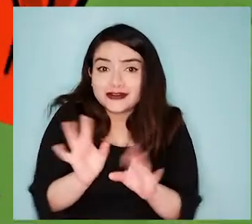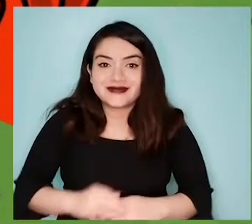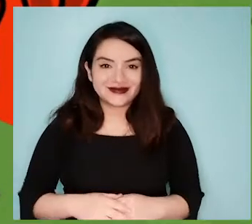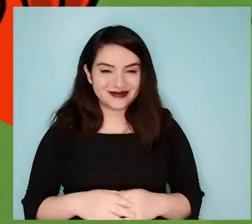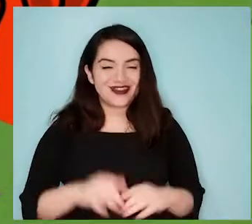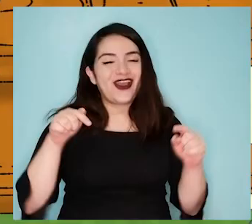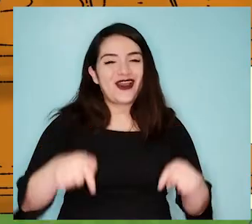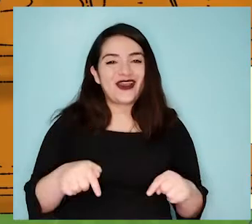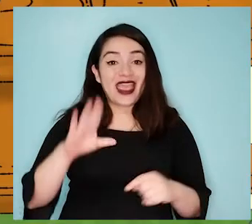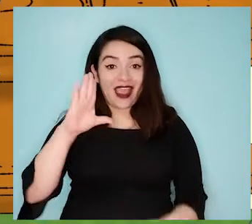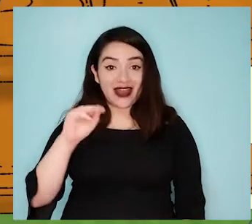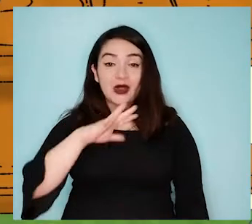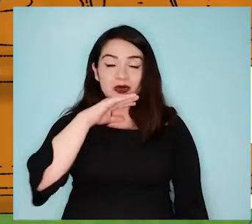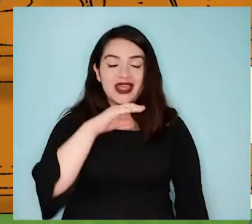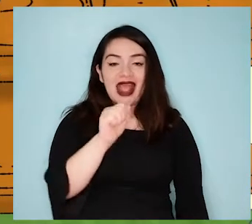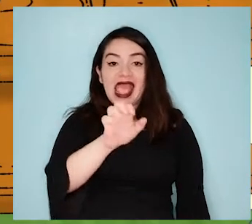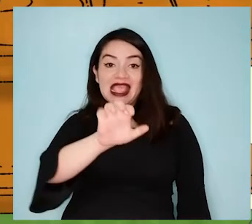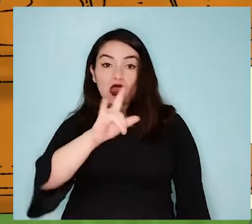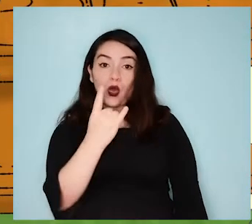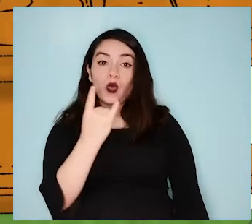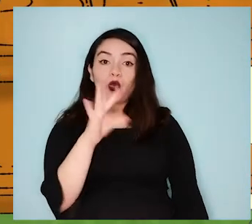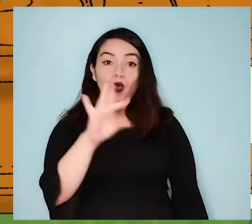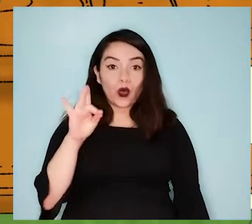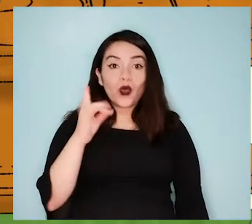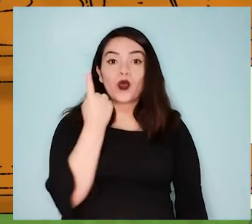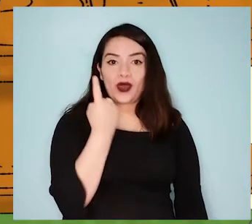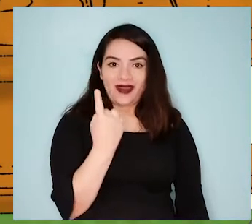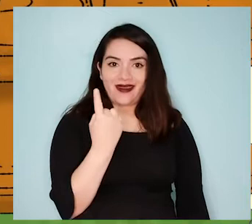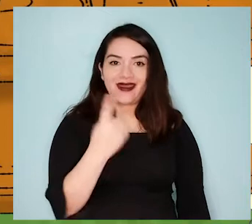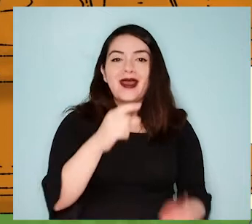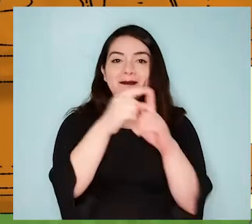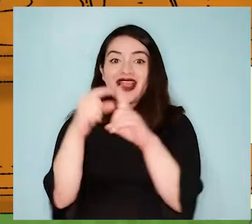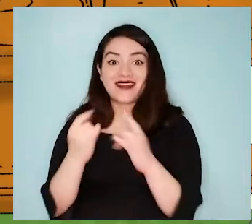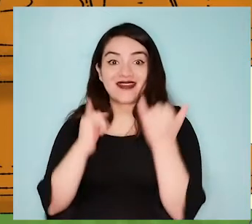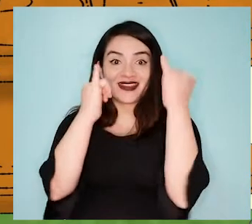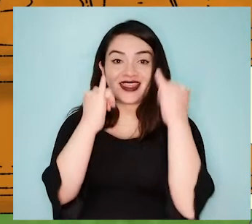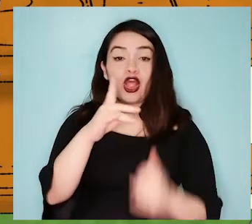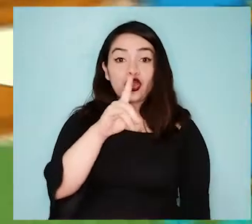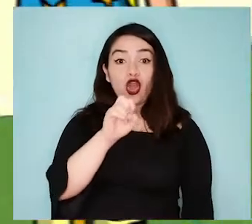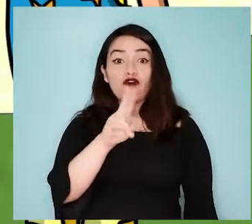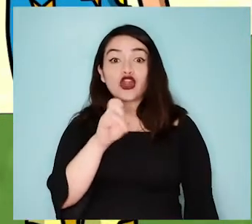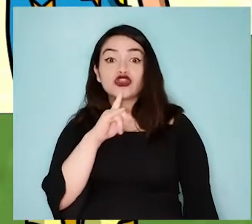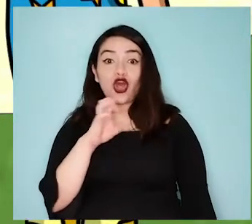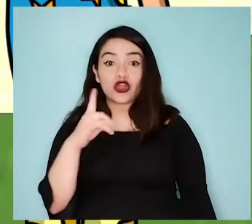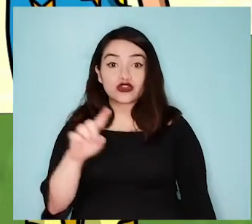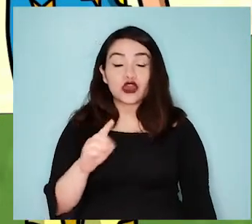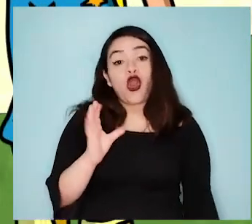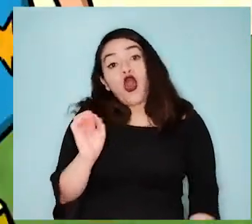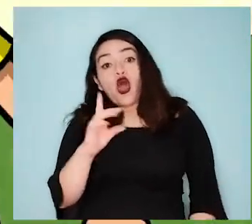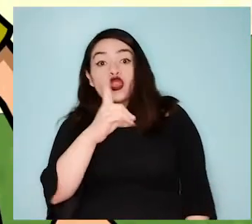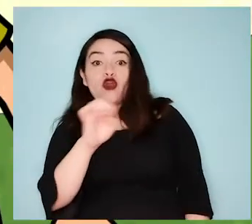¡Achí! Hoy vamos a hablar usando una sola vocal. En las pilibris divirtidis. Oduvortodos.